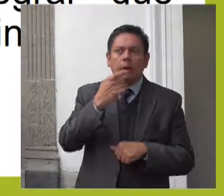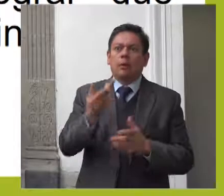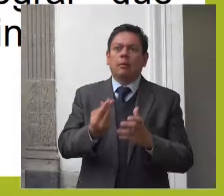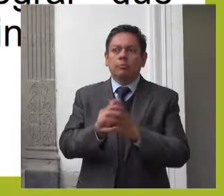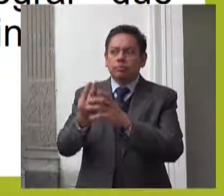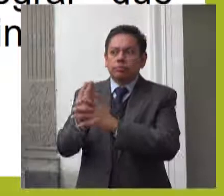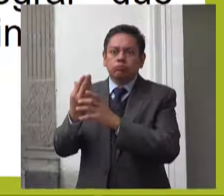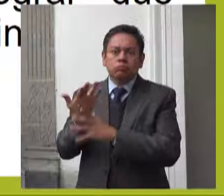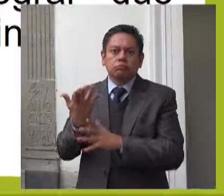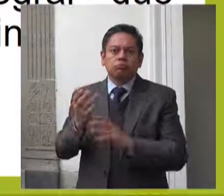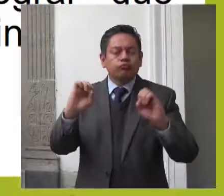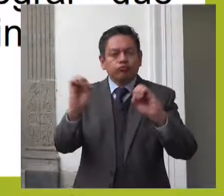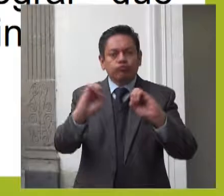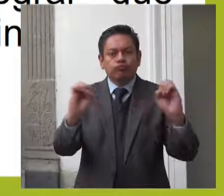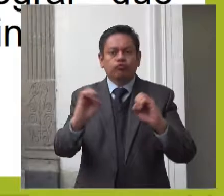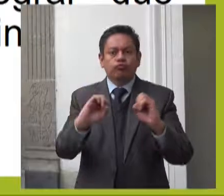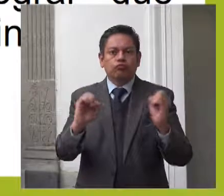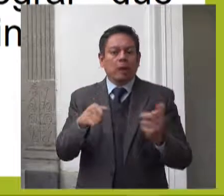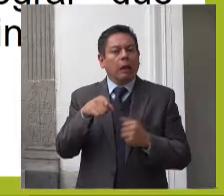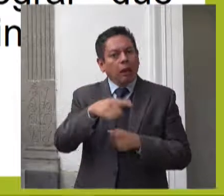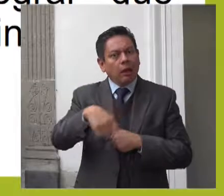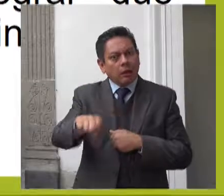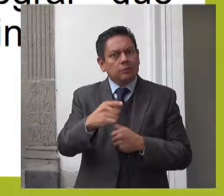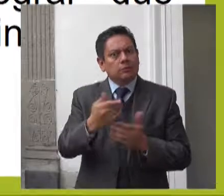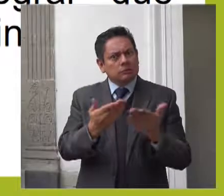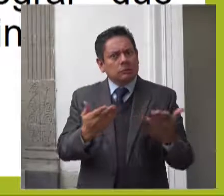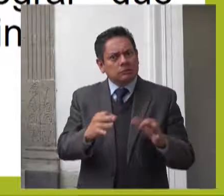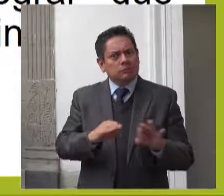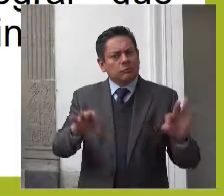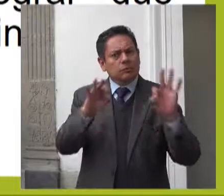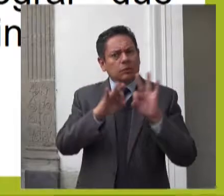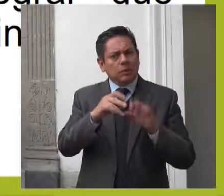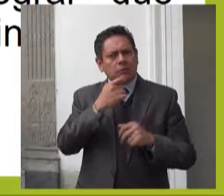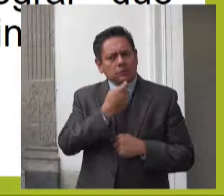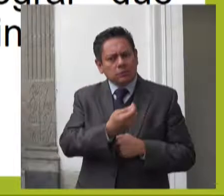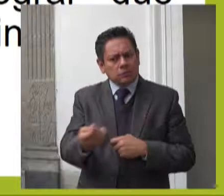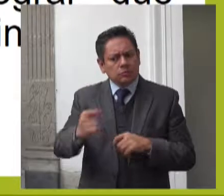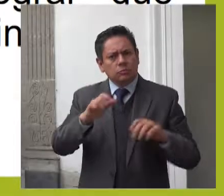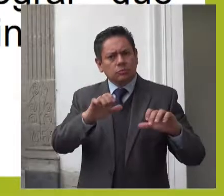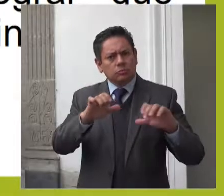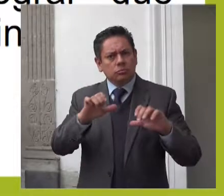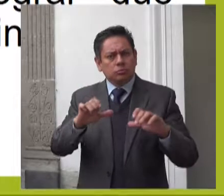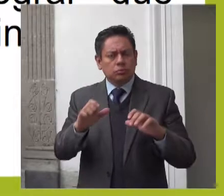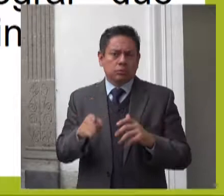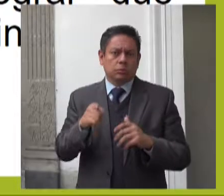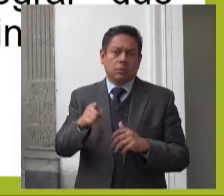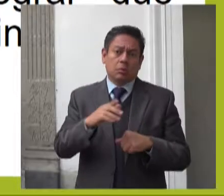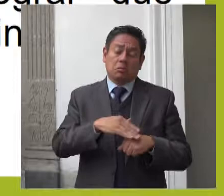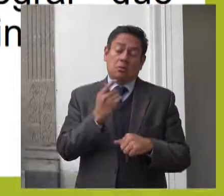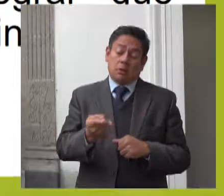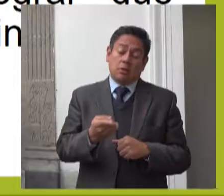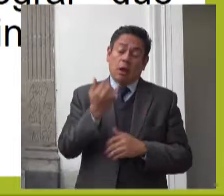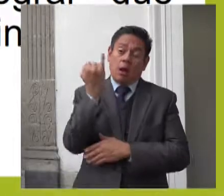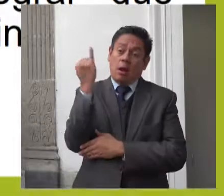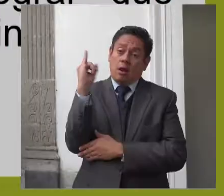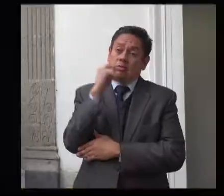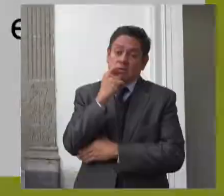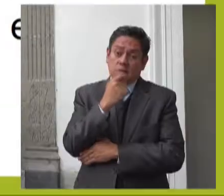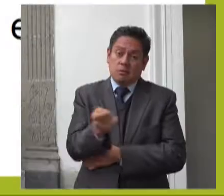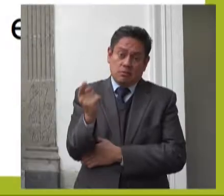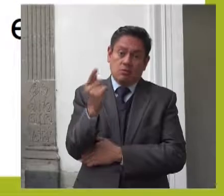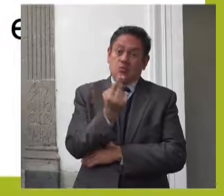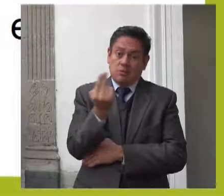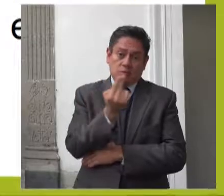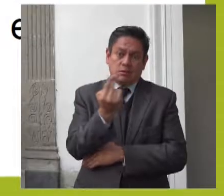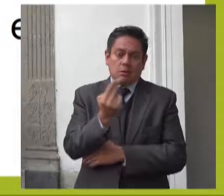y atención integral que permitan cubrir la demanda de educación inicial y el